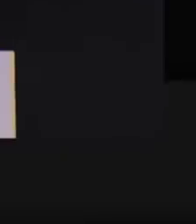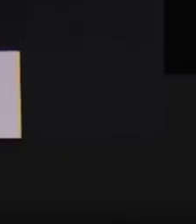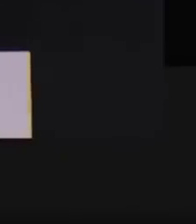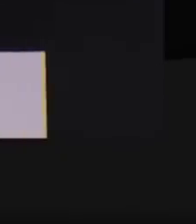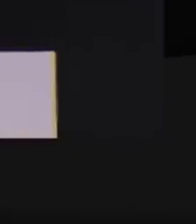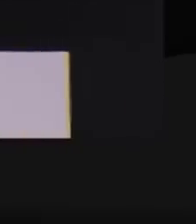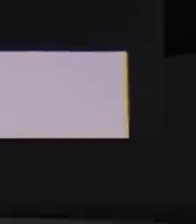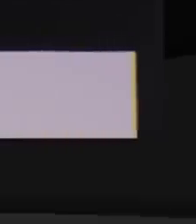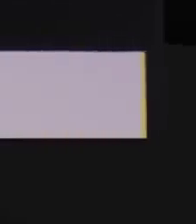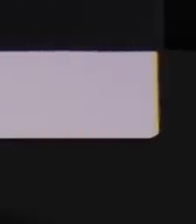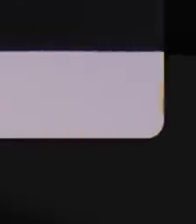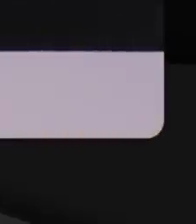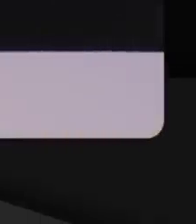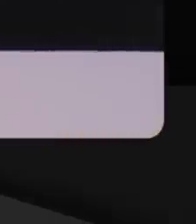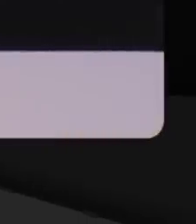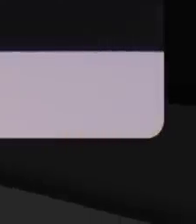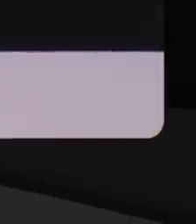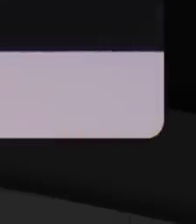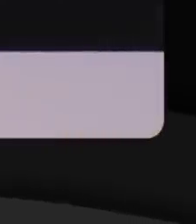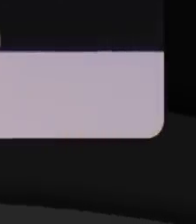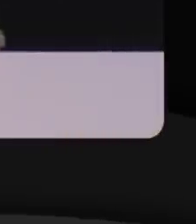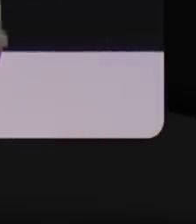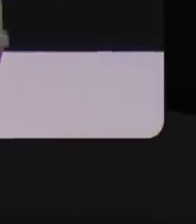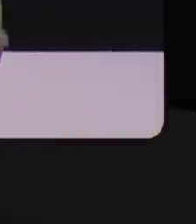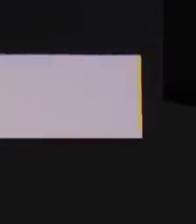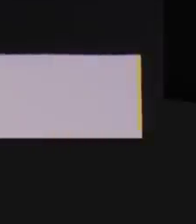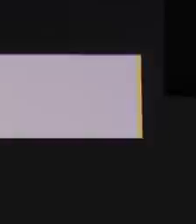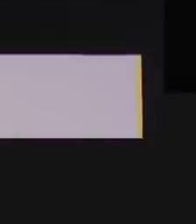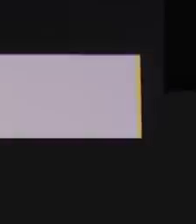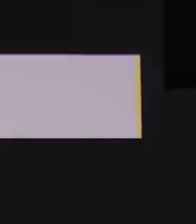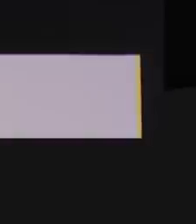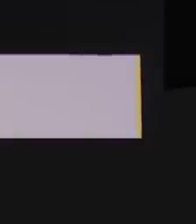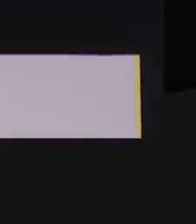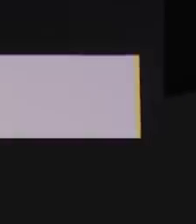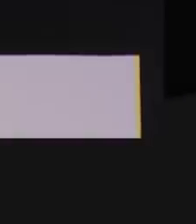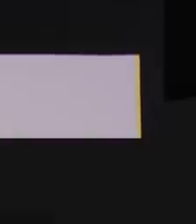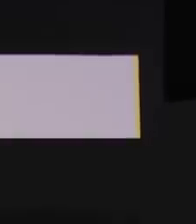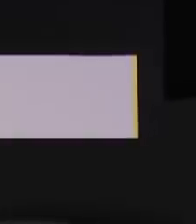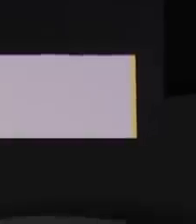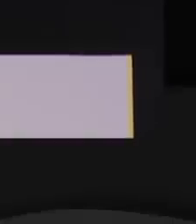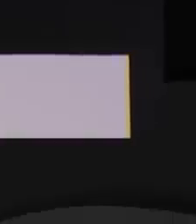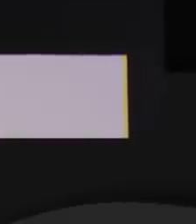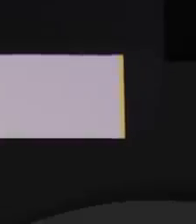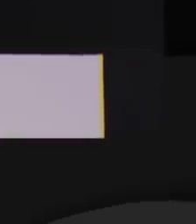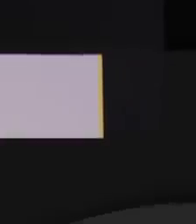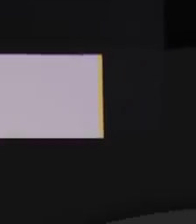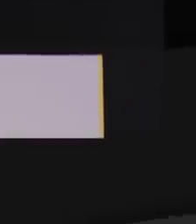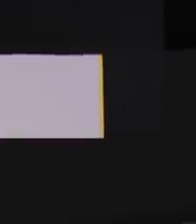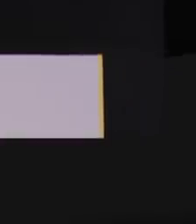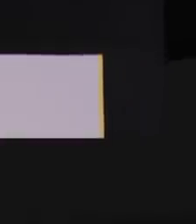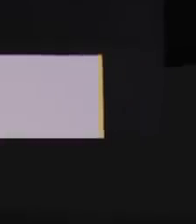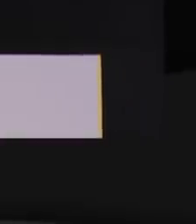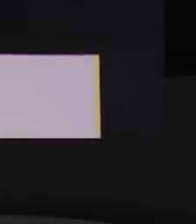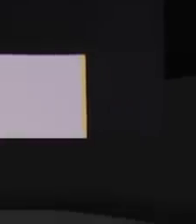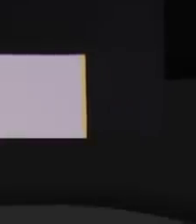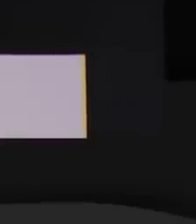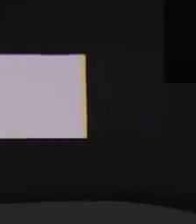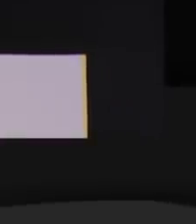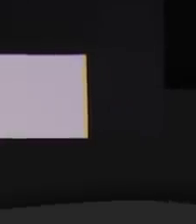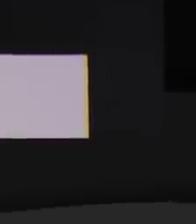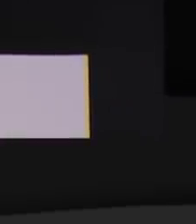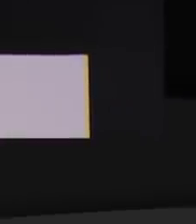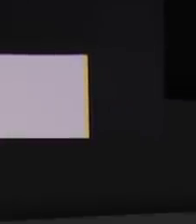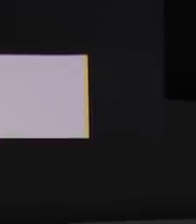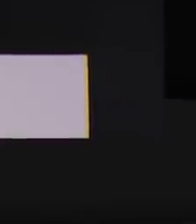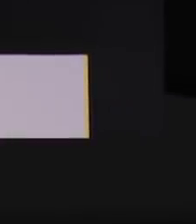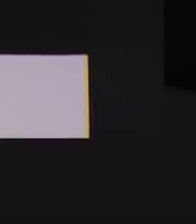ella misma dice que no regresa a él vacía. Cuando nosotros recibimos la instrucción del Padre, vamos a comenzar a entender un